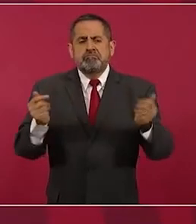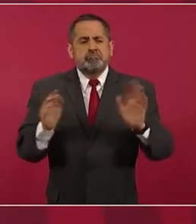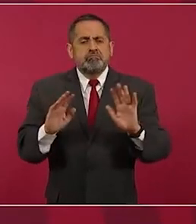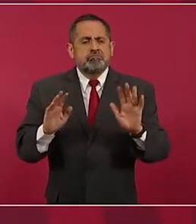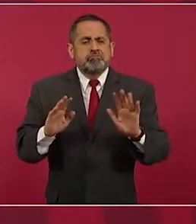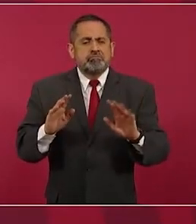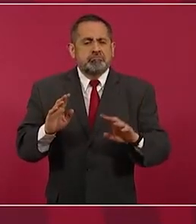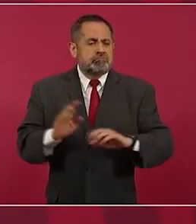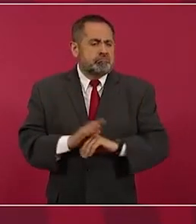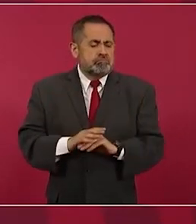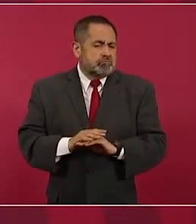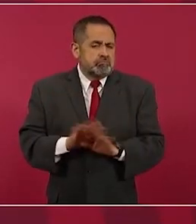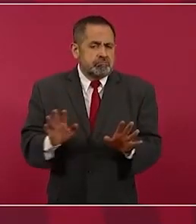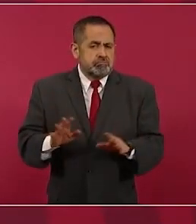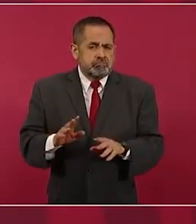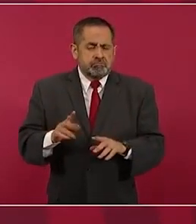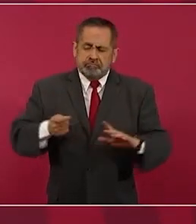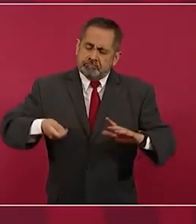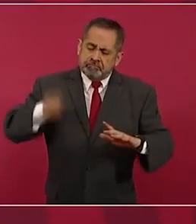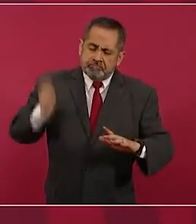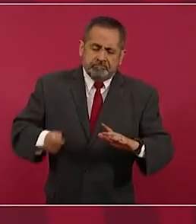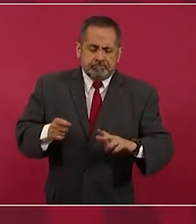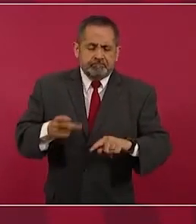falló